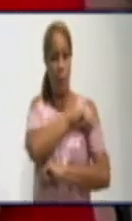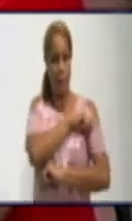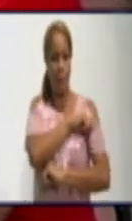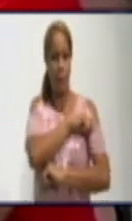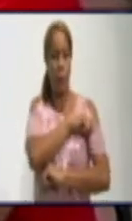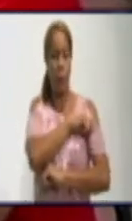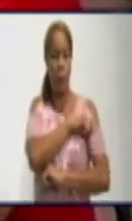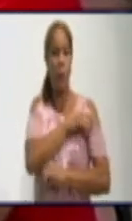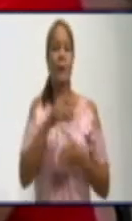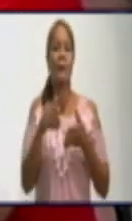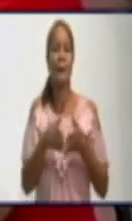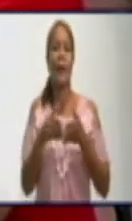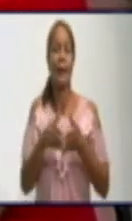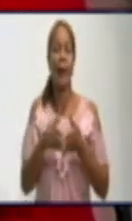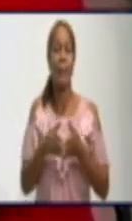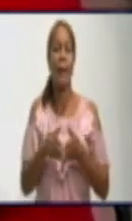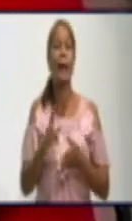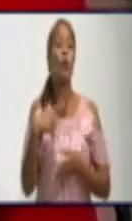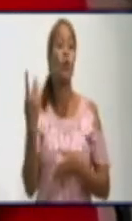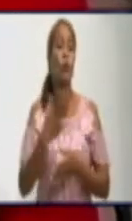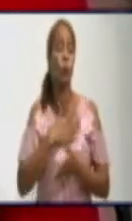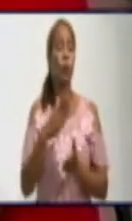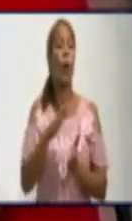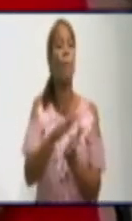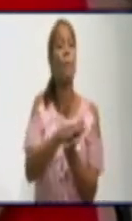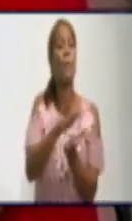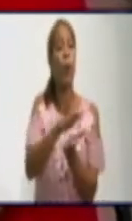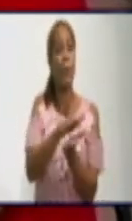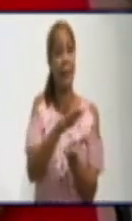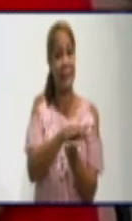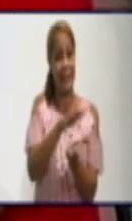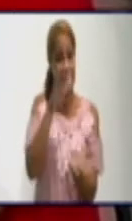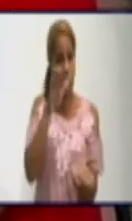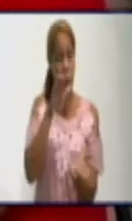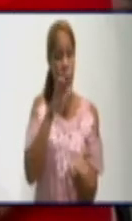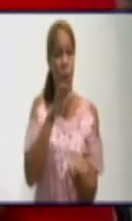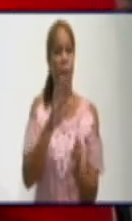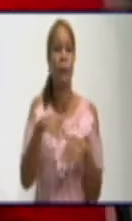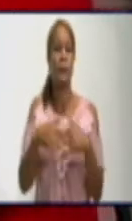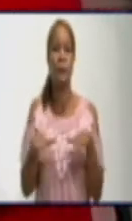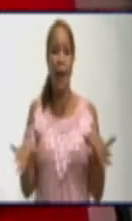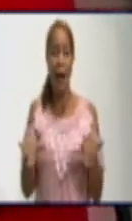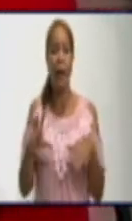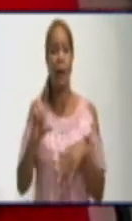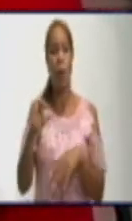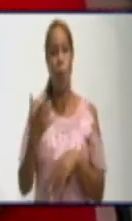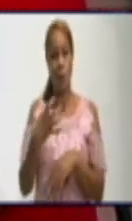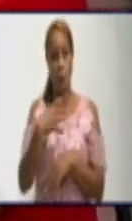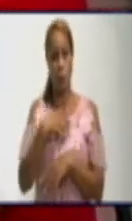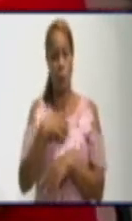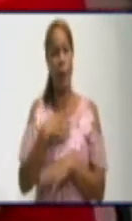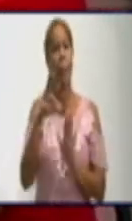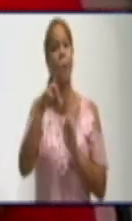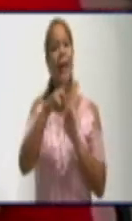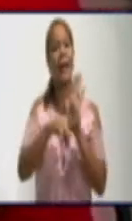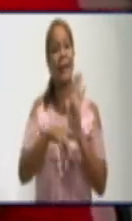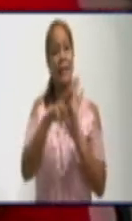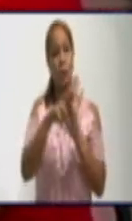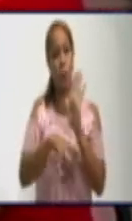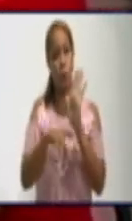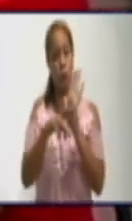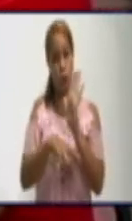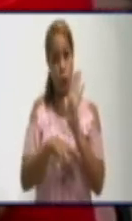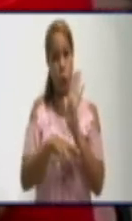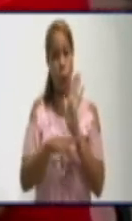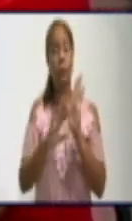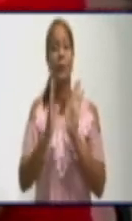Habíamos dicho, habíamos prometido que una vez que recibiéramos la resolución que establecía las tarifas